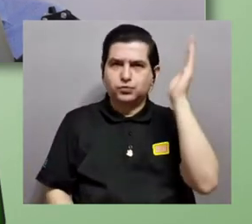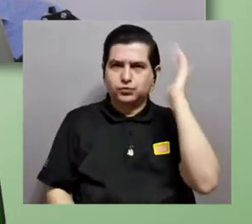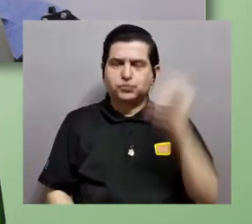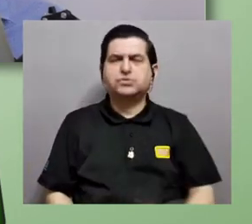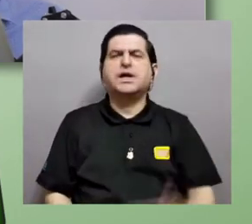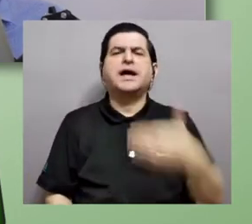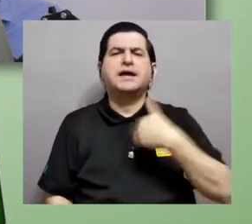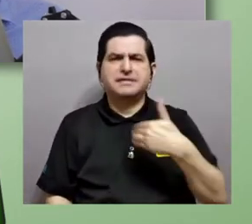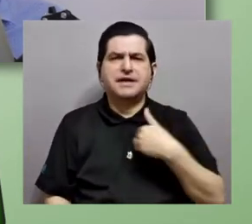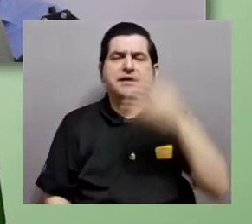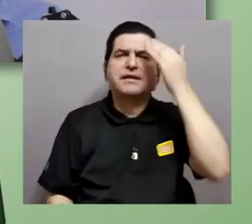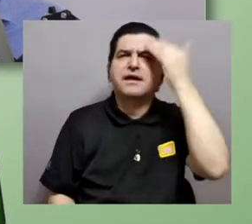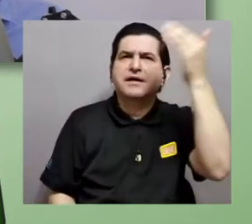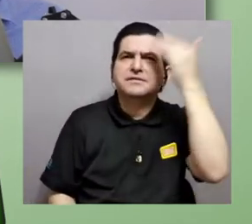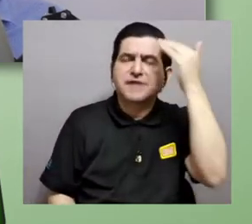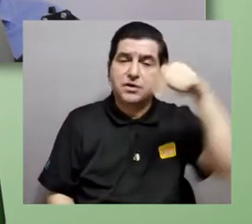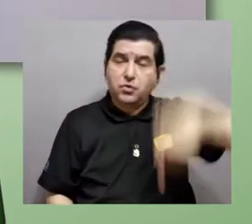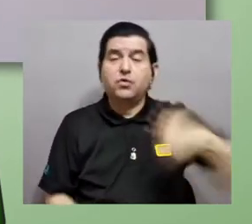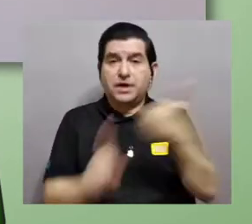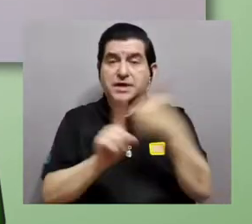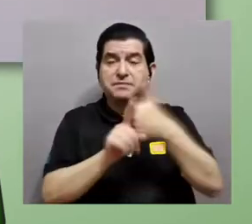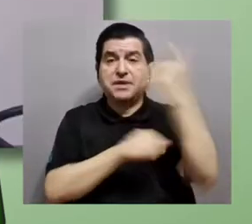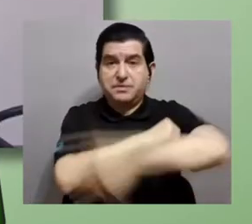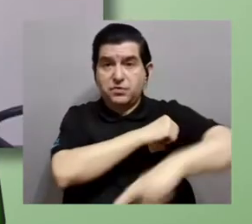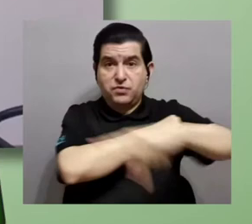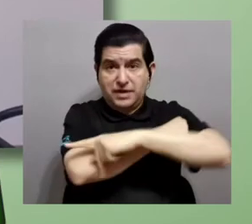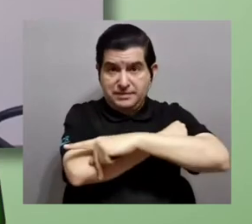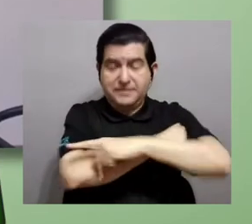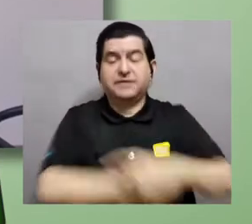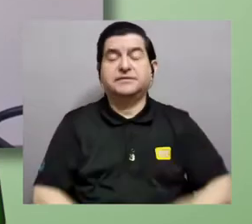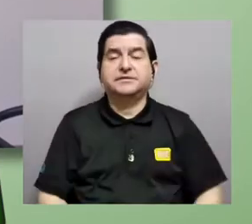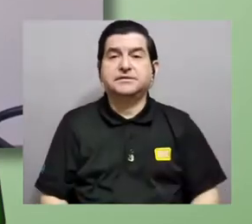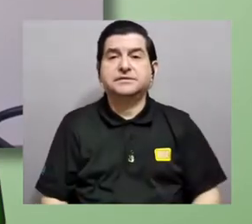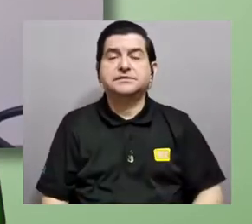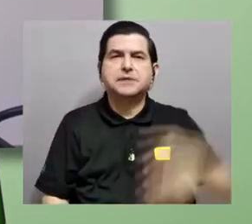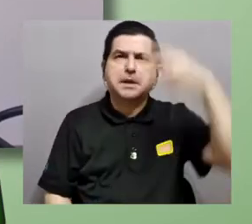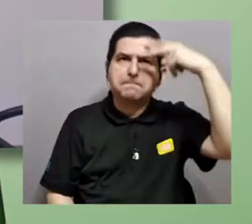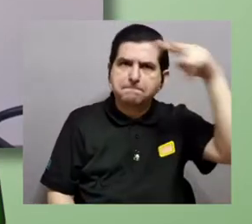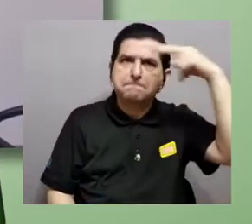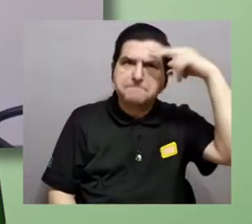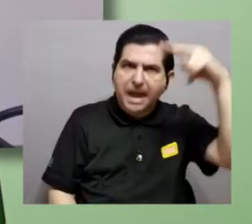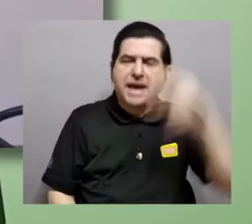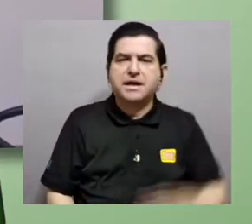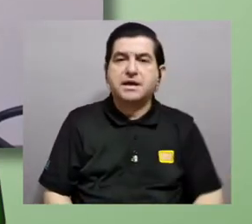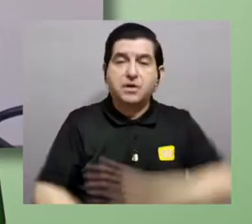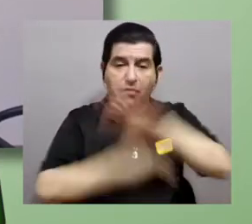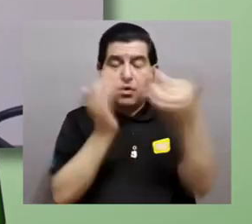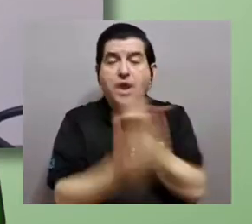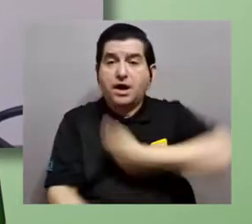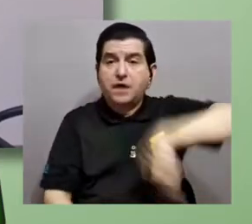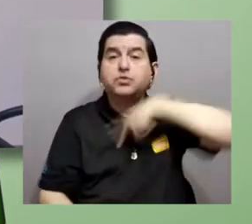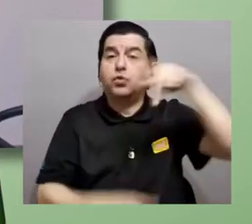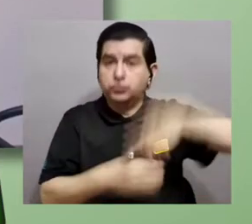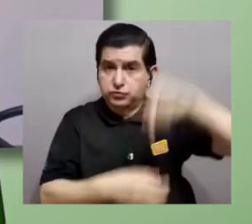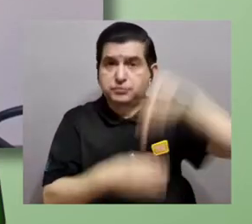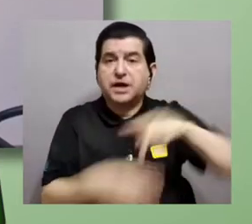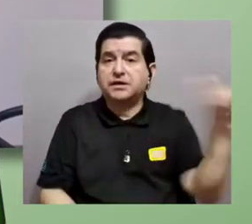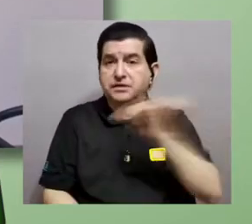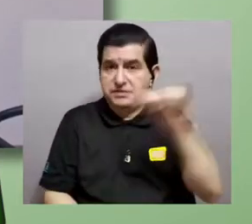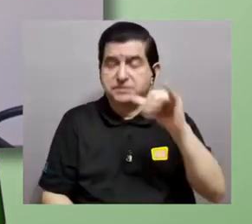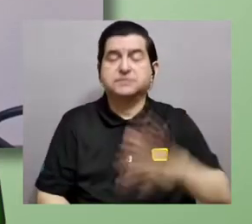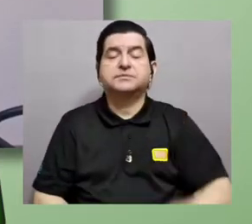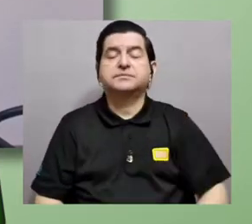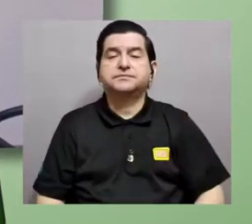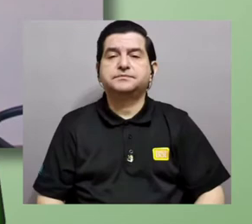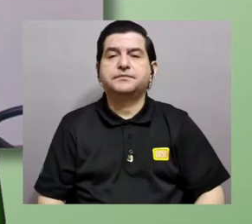exposición, hemos recibido saludos desde aquí mismo, del país, desde Costa Rica, también desde México, para todos nosotros los que estamos participando